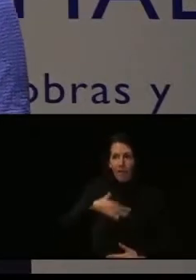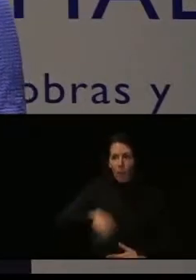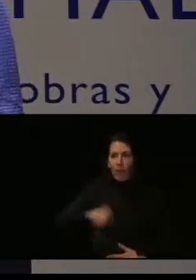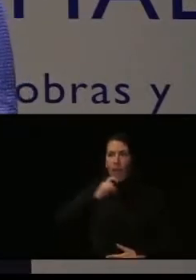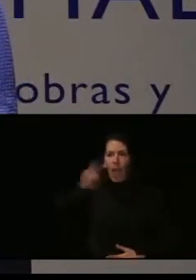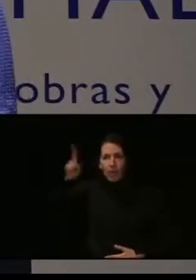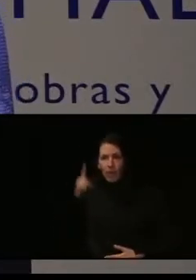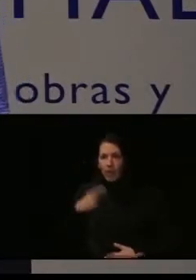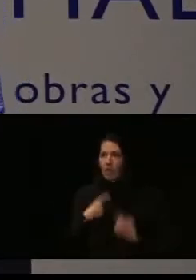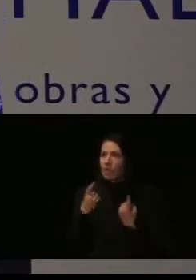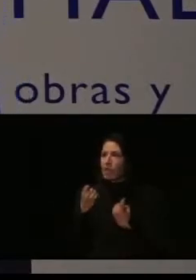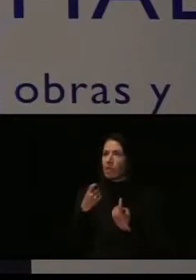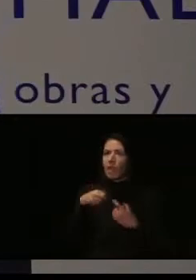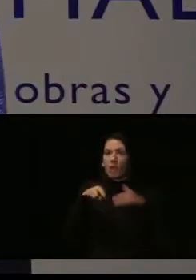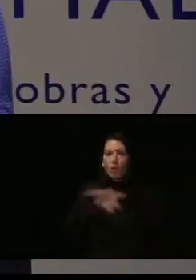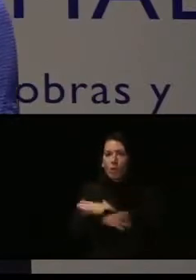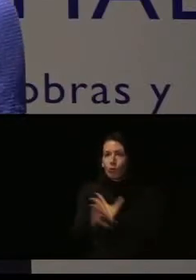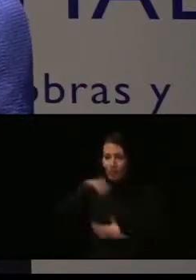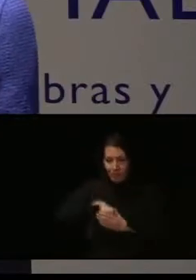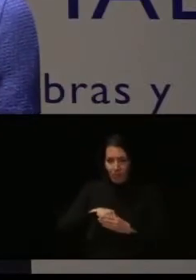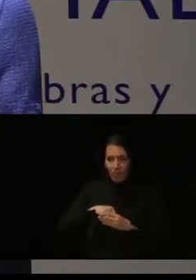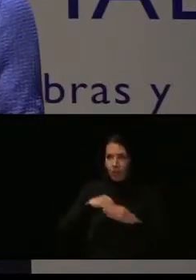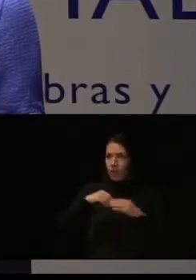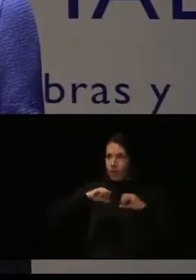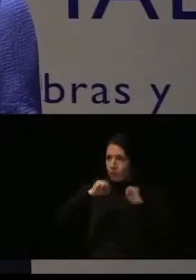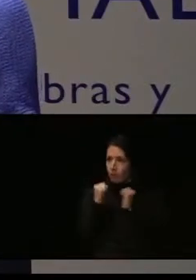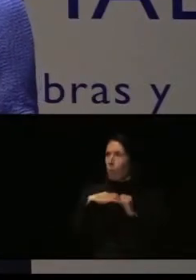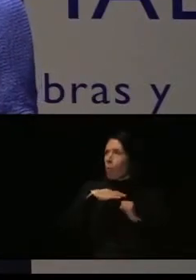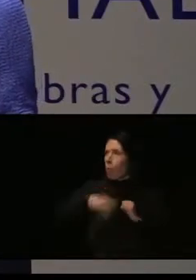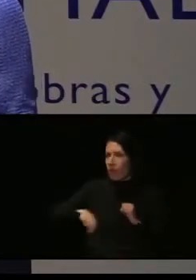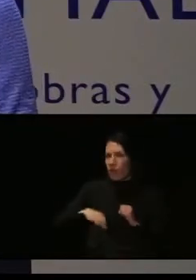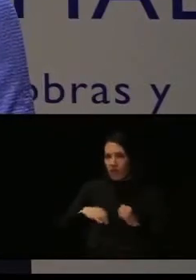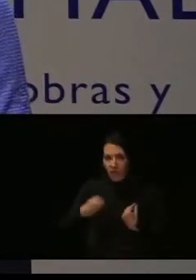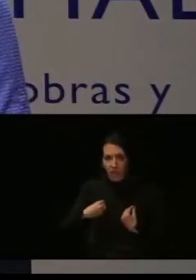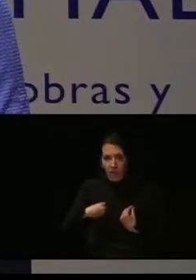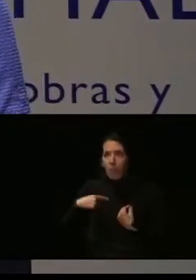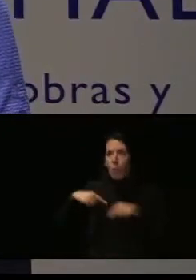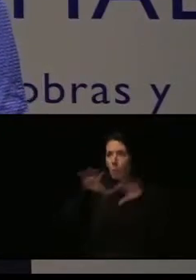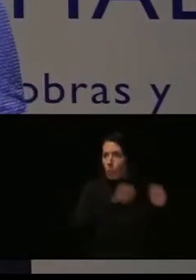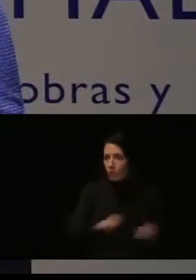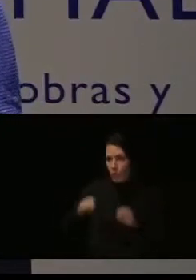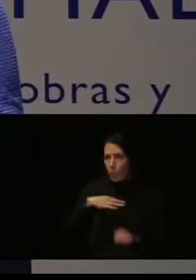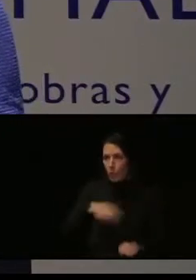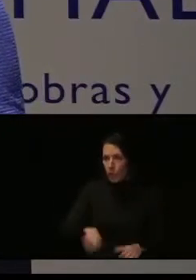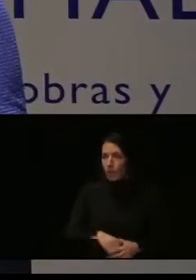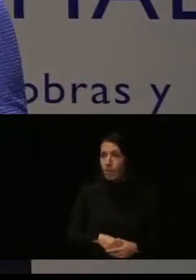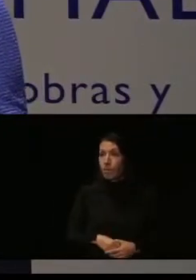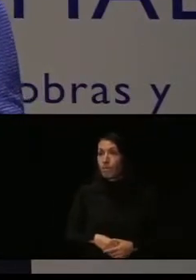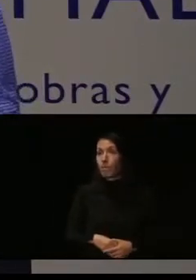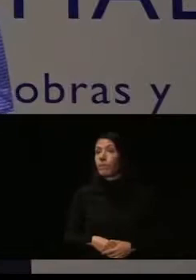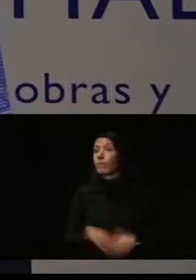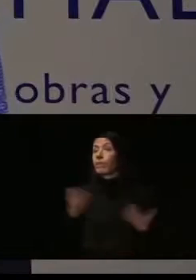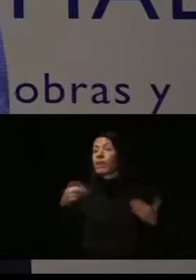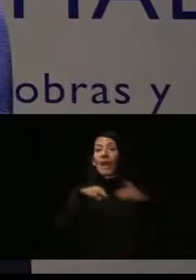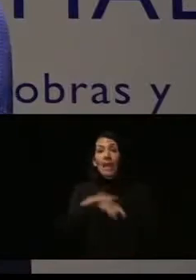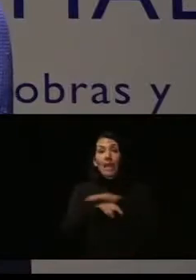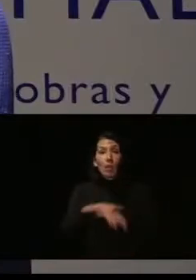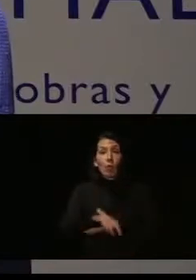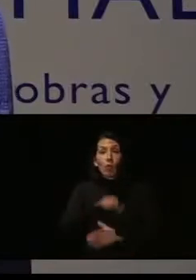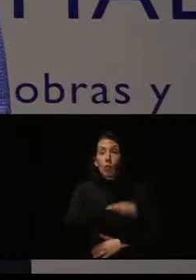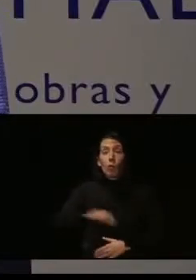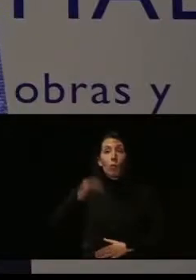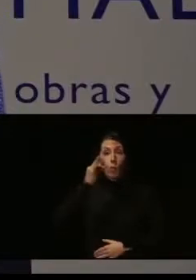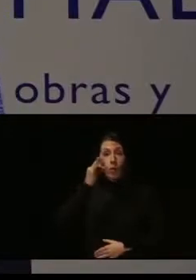recursos residenciales donde poder estar con carácter protegido. Por su parte, los recursos de atención a mujeres